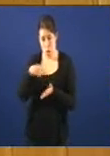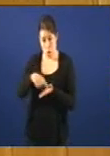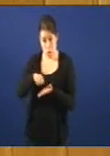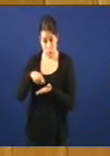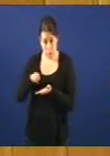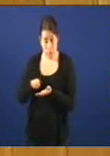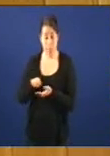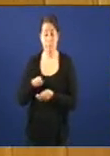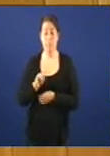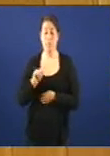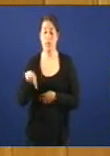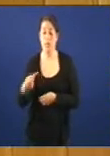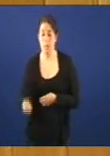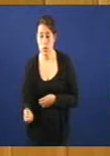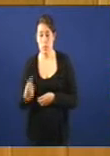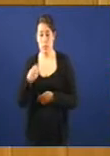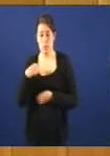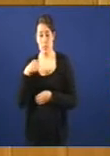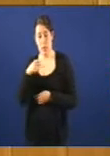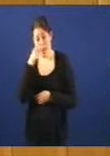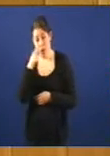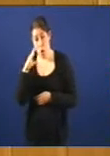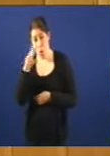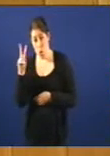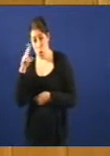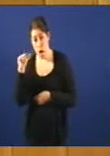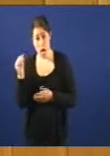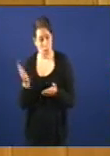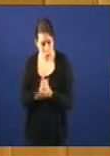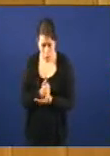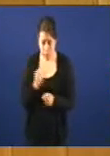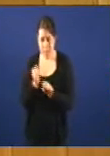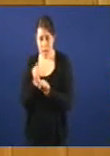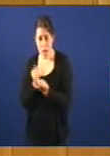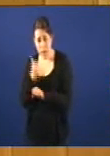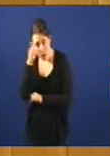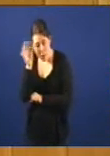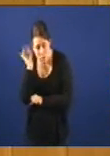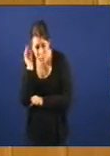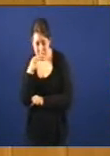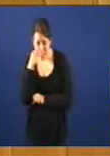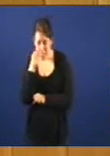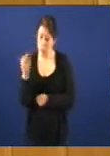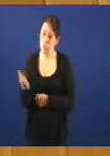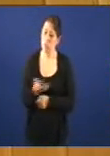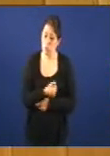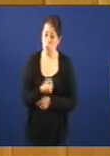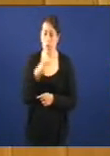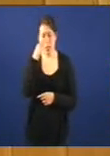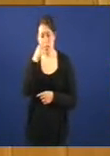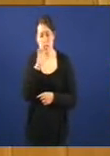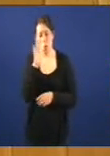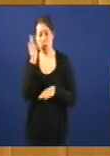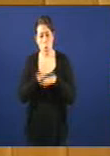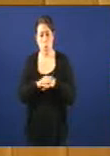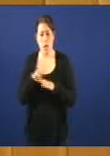interese por Cuca todo interese polas traballadoras e traballadores de Cuca todo interese por dar cumprimento aos